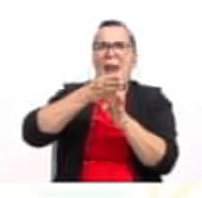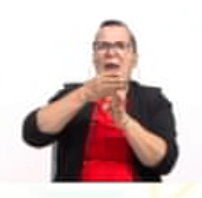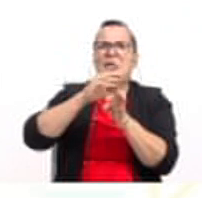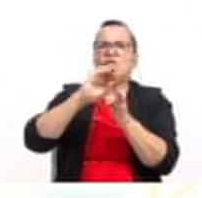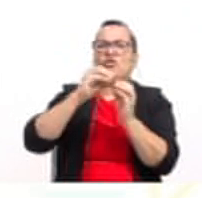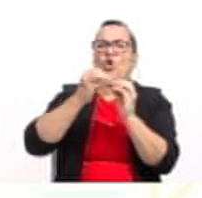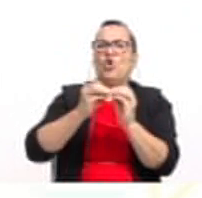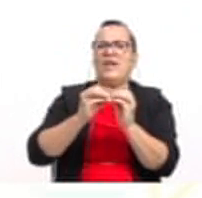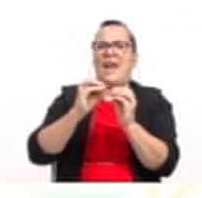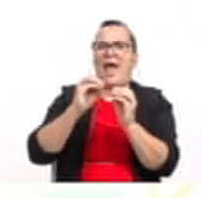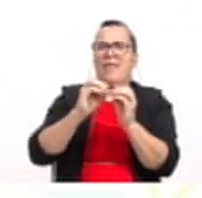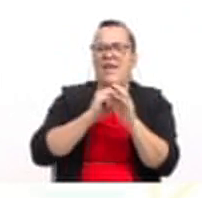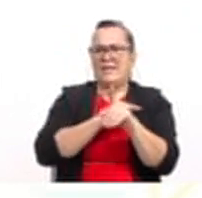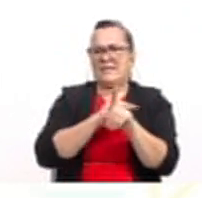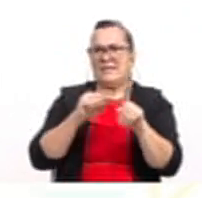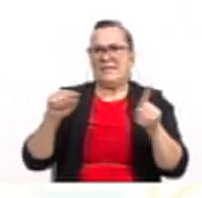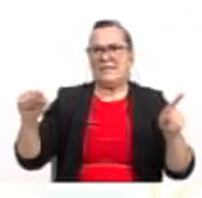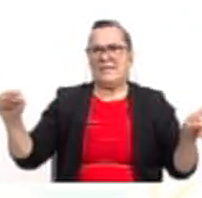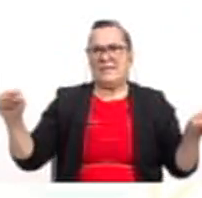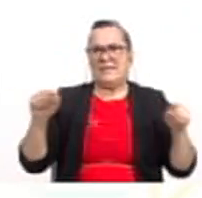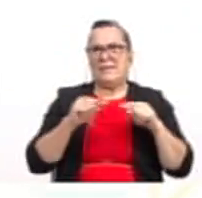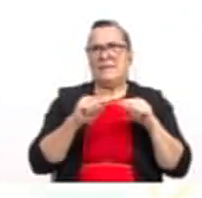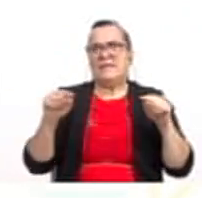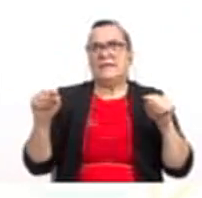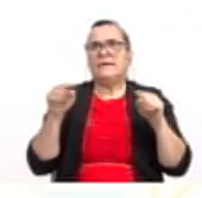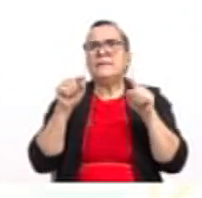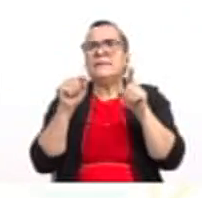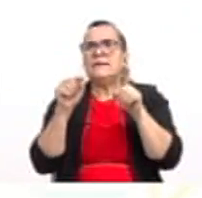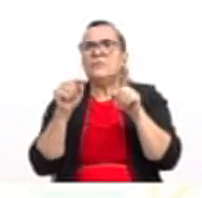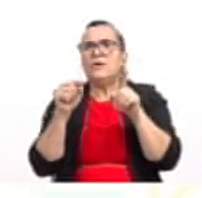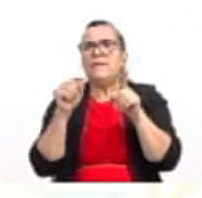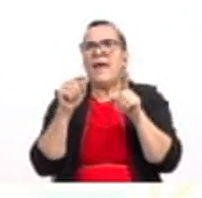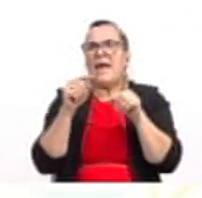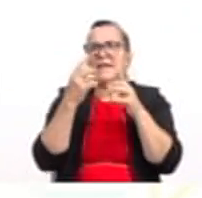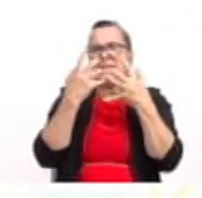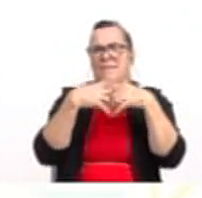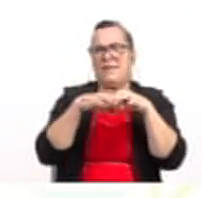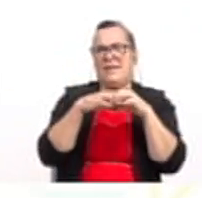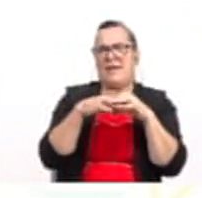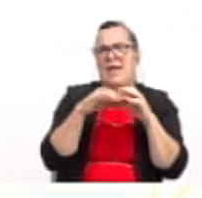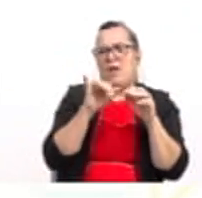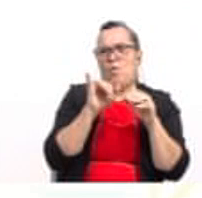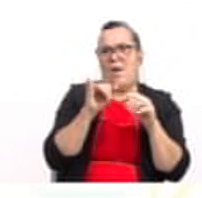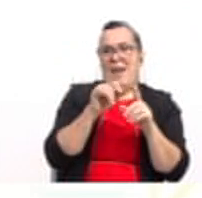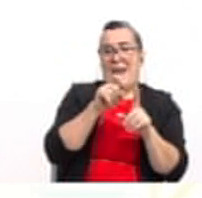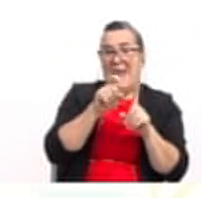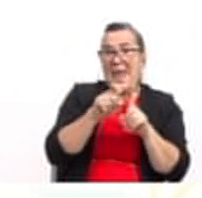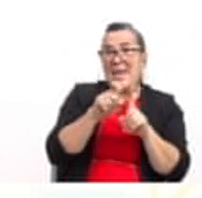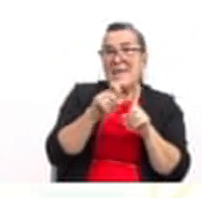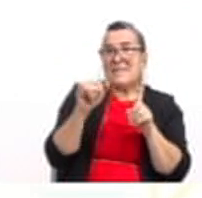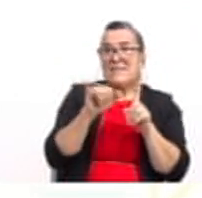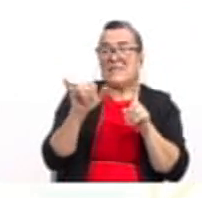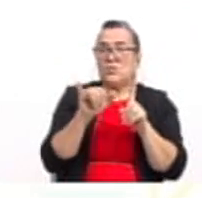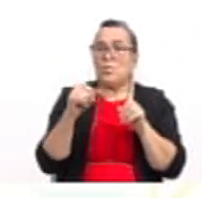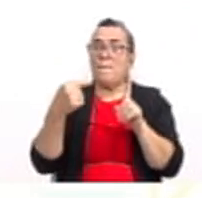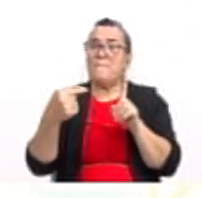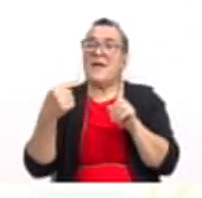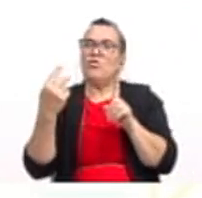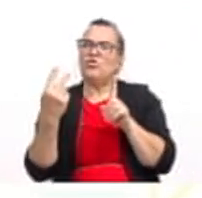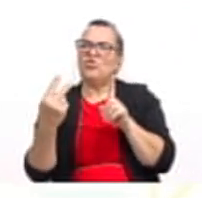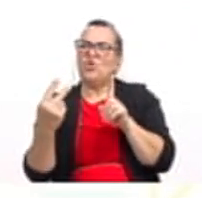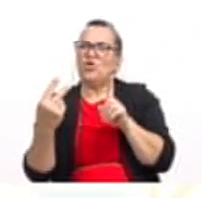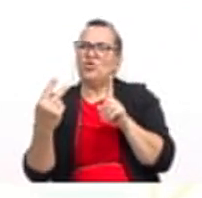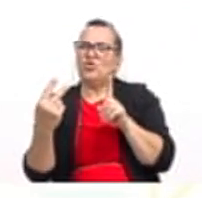recta vertical? x igual a menos 2. Obsérvenlo detenidamente. Lo importante que es saber dónde están ubicados.